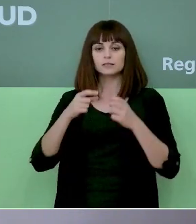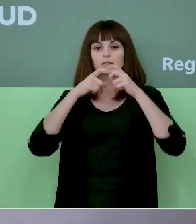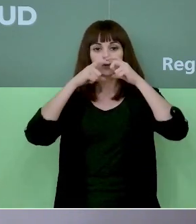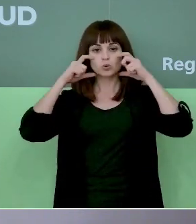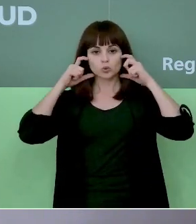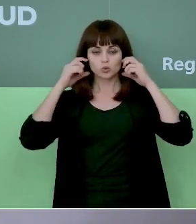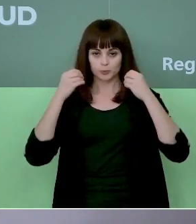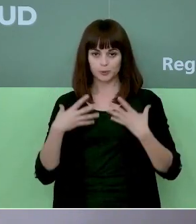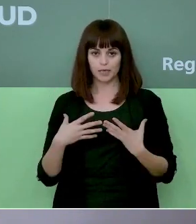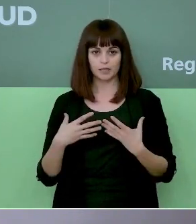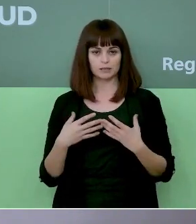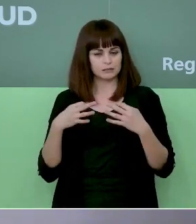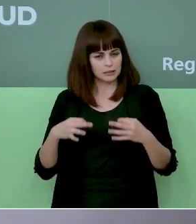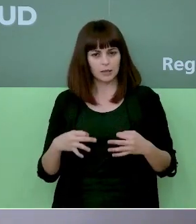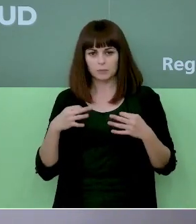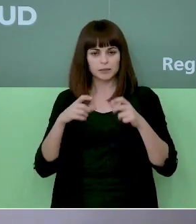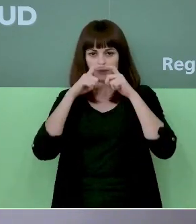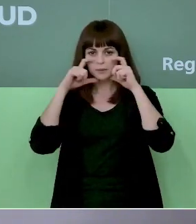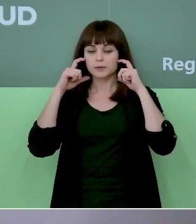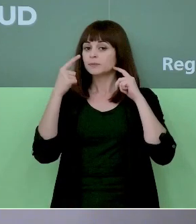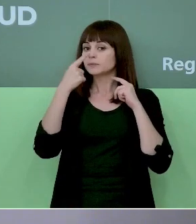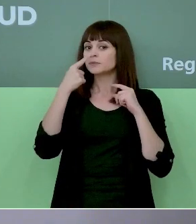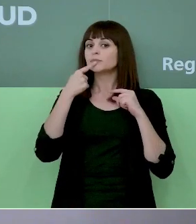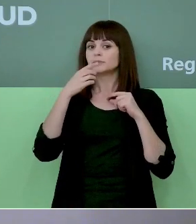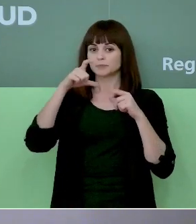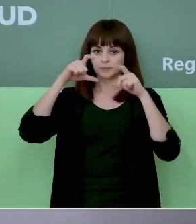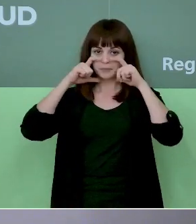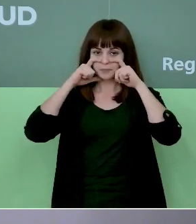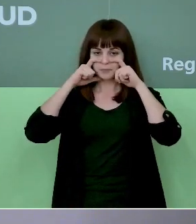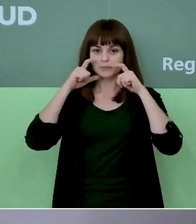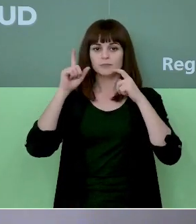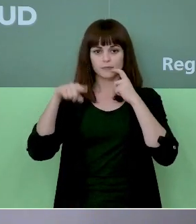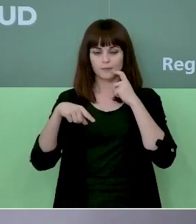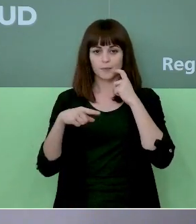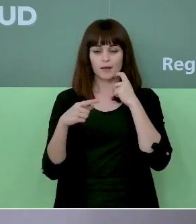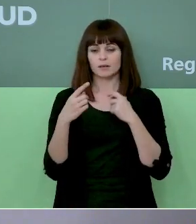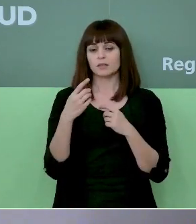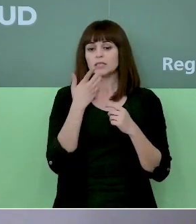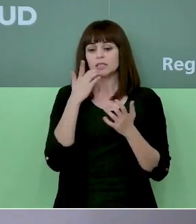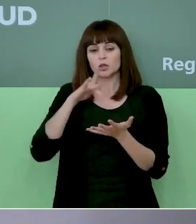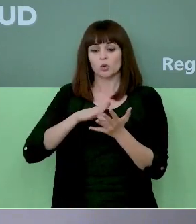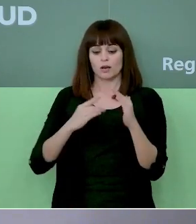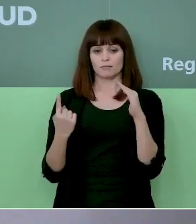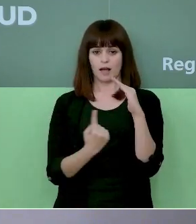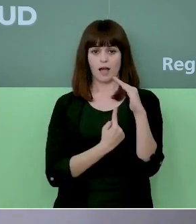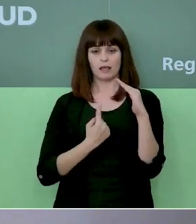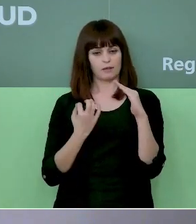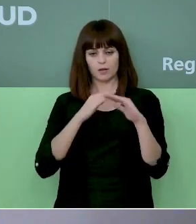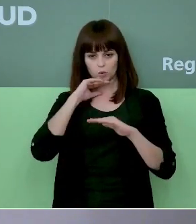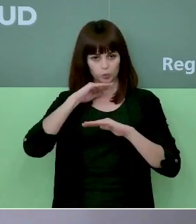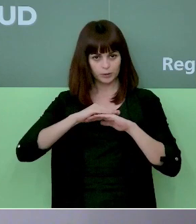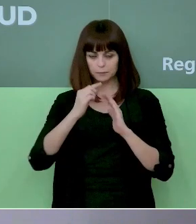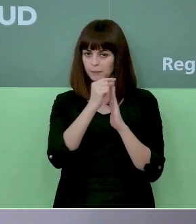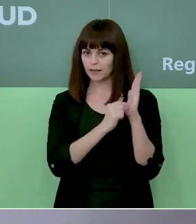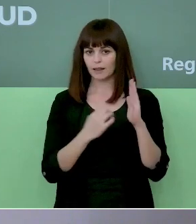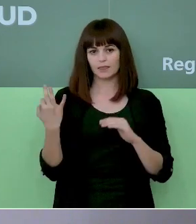la mascarilla en todo momento y cubriendo nariz y boca y, por supuesto, el cumplimiento íntegro de las cuarentenas son medidas imprescindibles